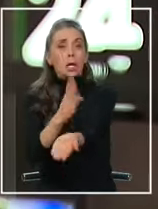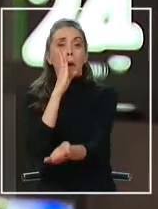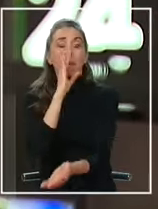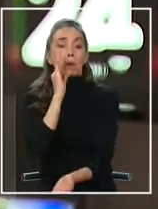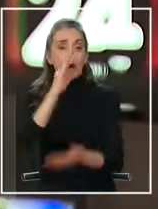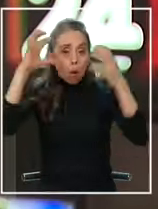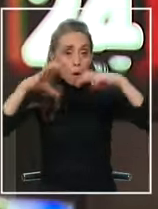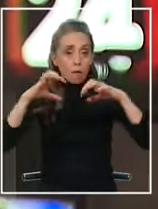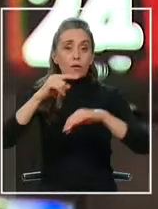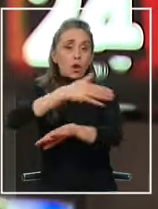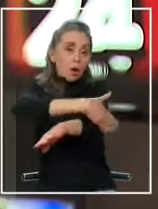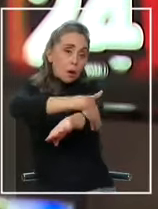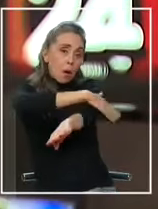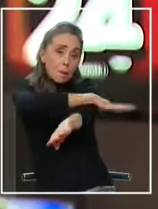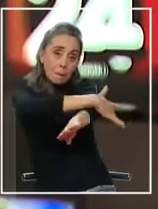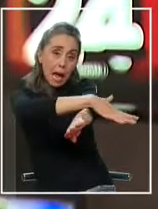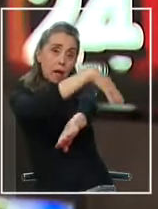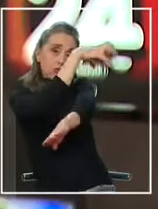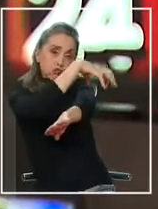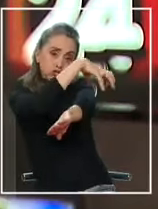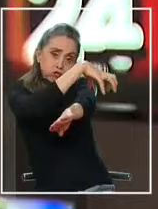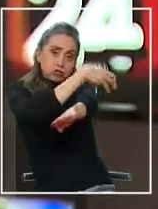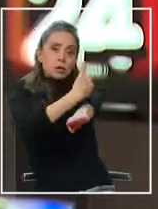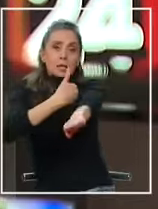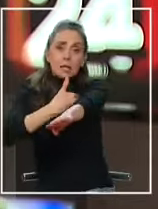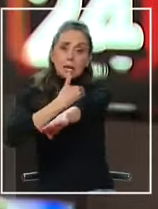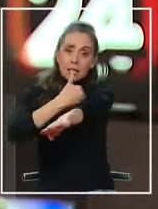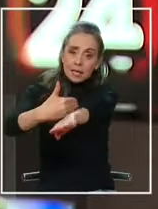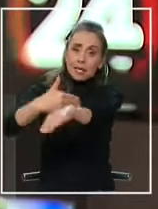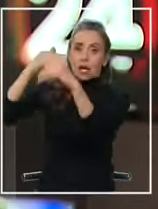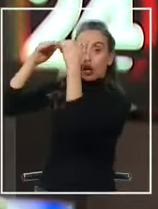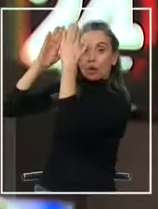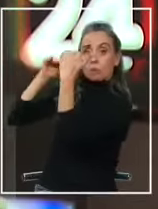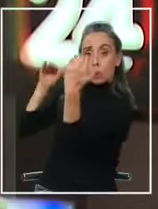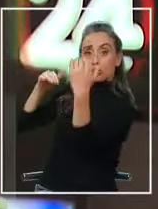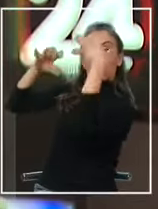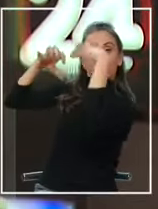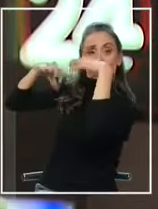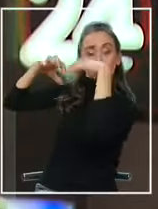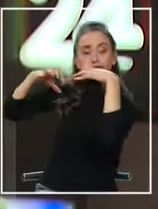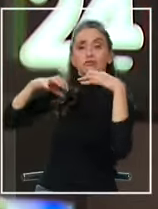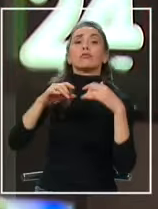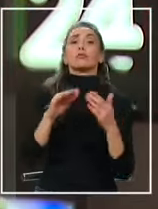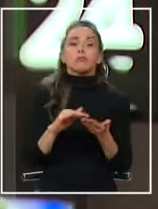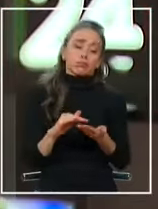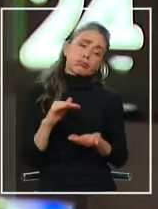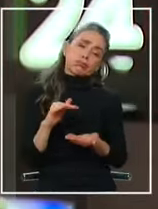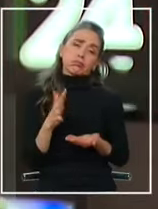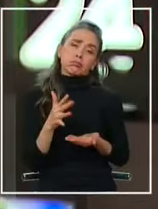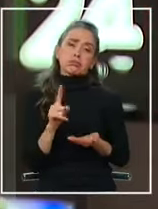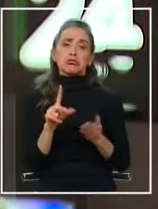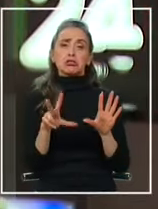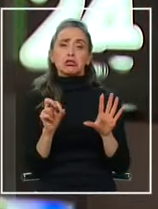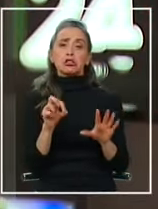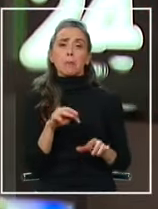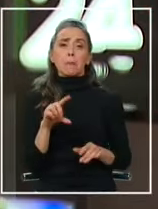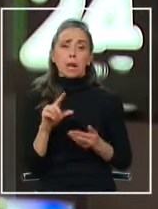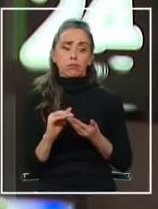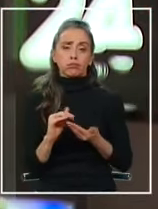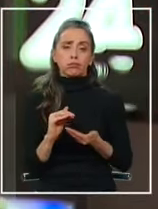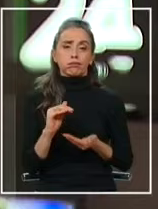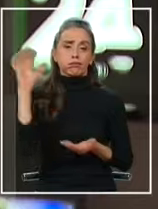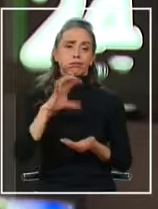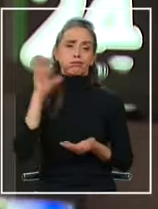Tanto en la costa como en el sector de la precordillera, con montos de precipitación en todo el evento, de cerca de 180 milímetros